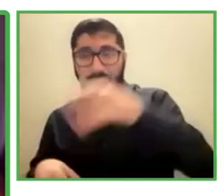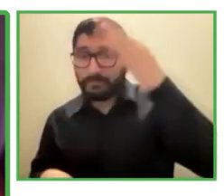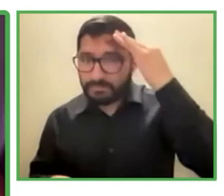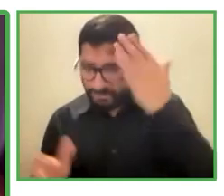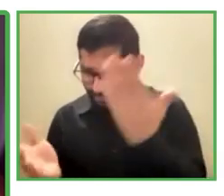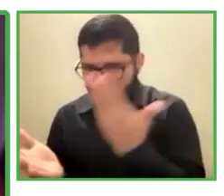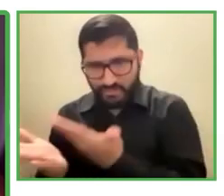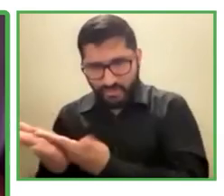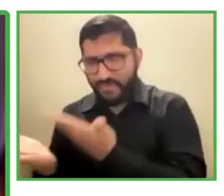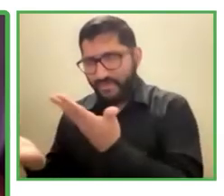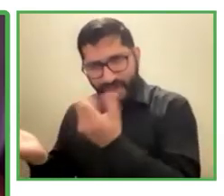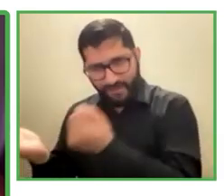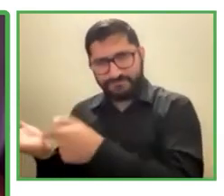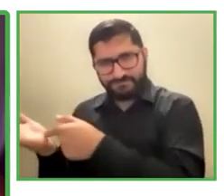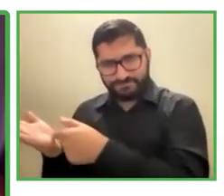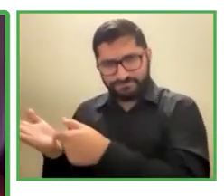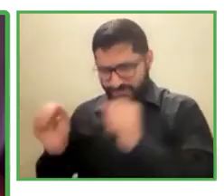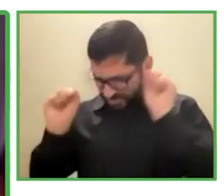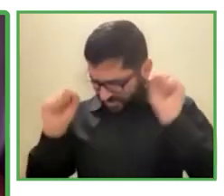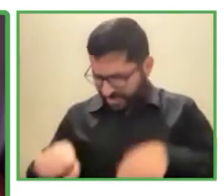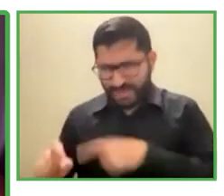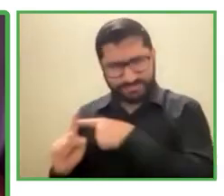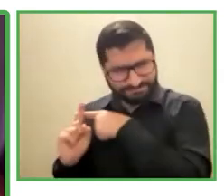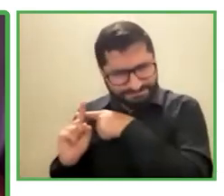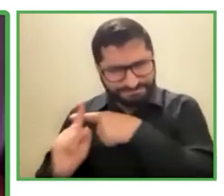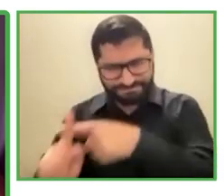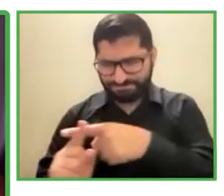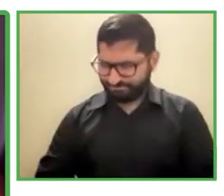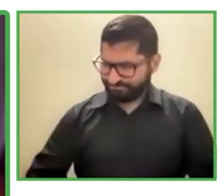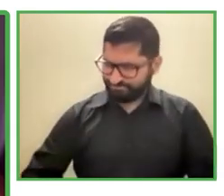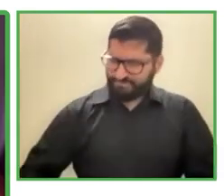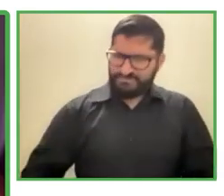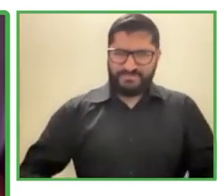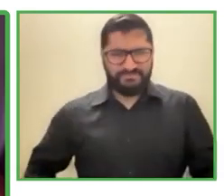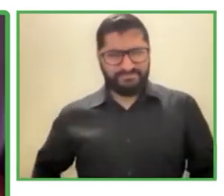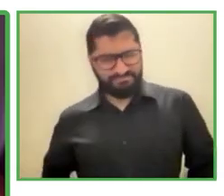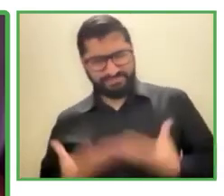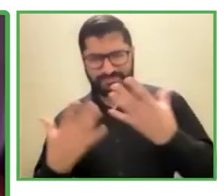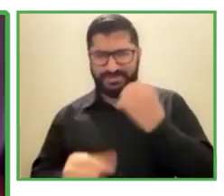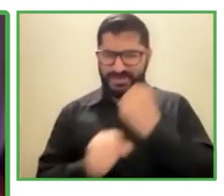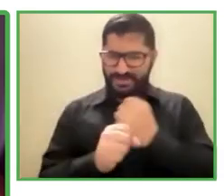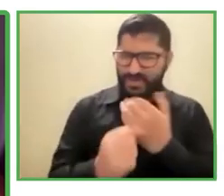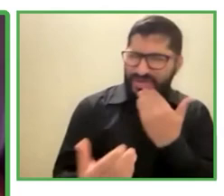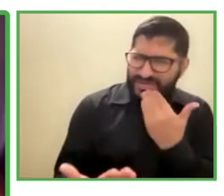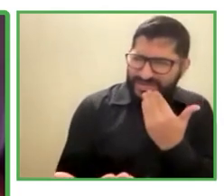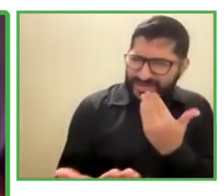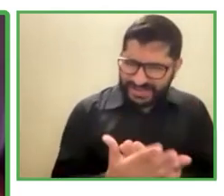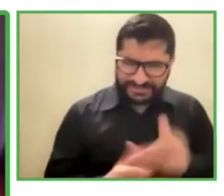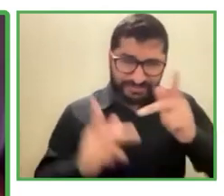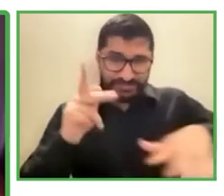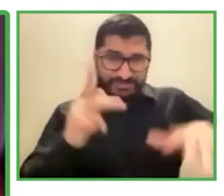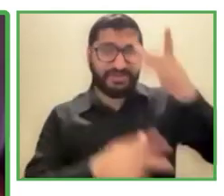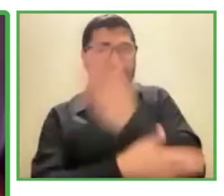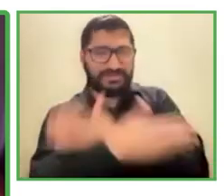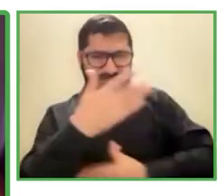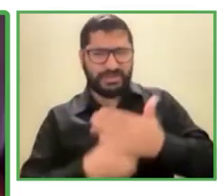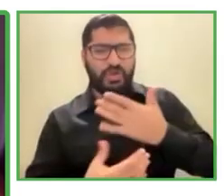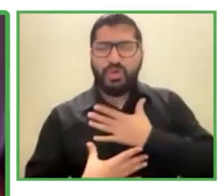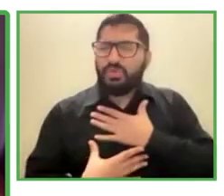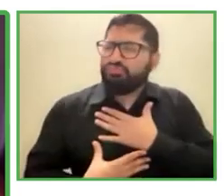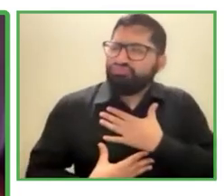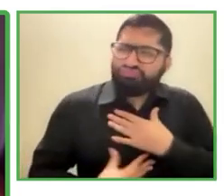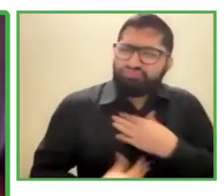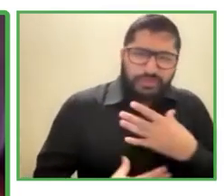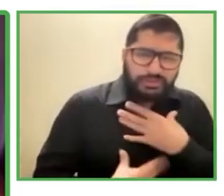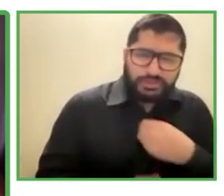agradecimiento de las personas con discapacidad por trabajar aquí yo les voy a mostrar a